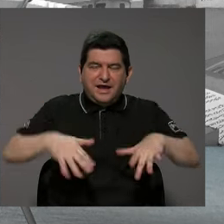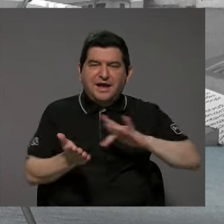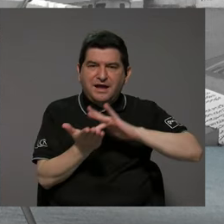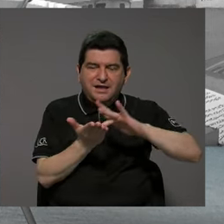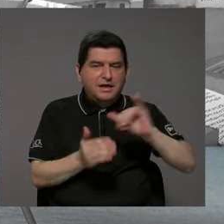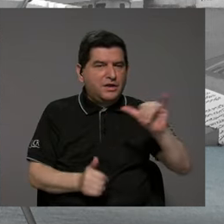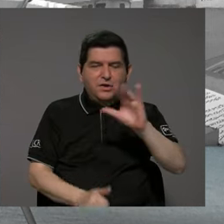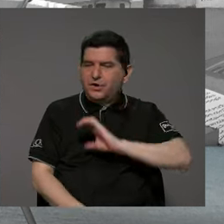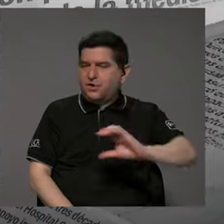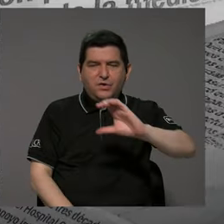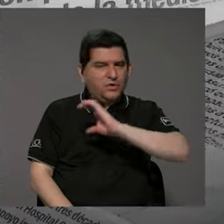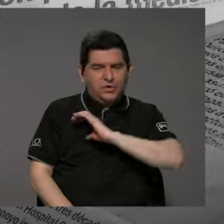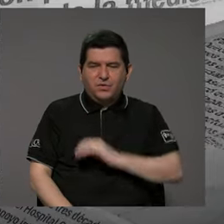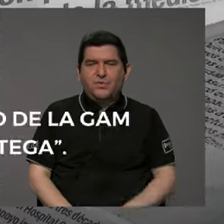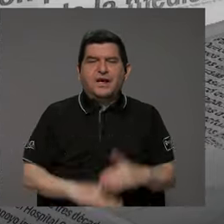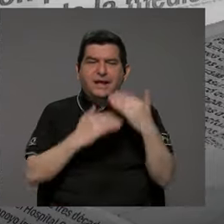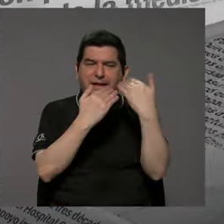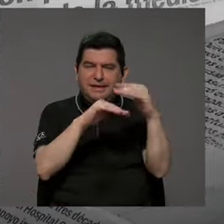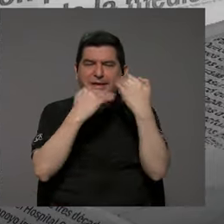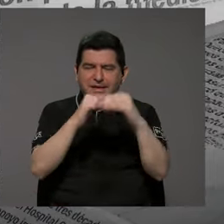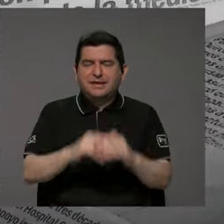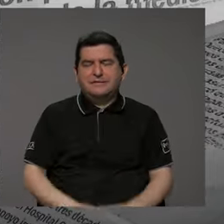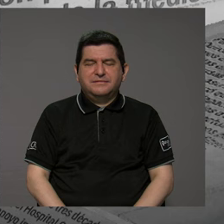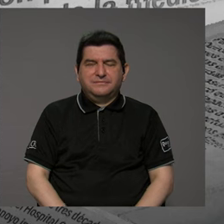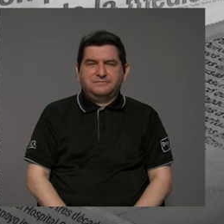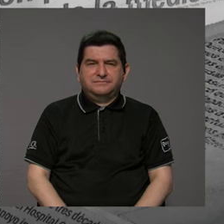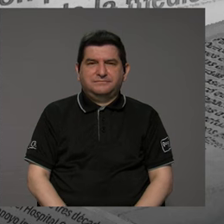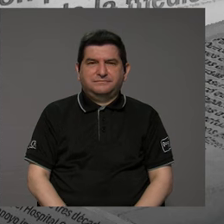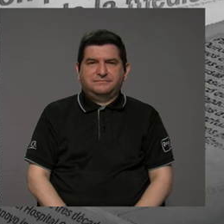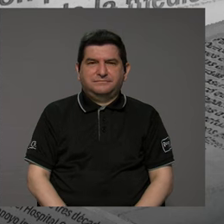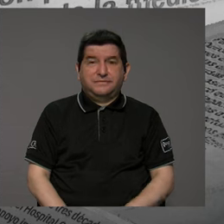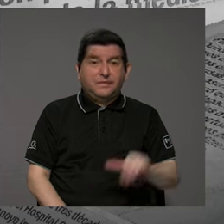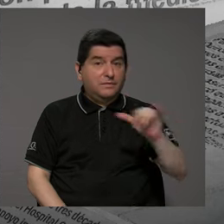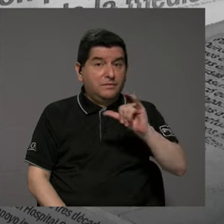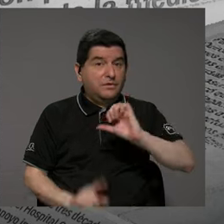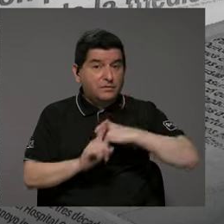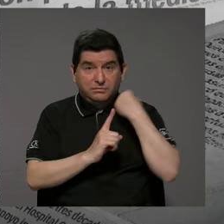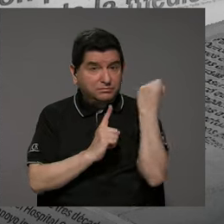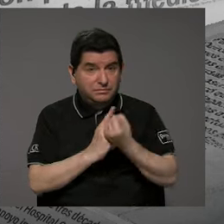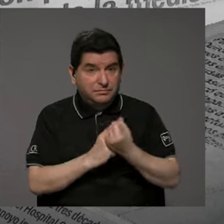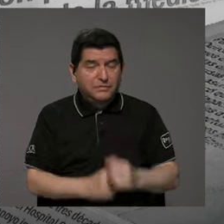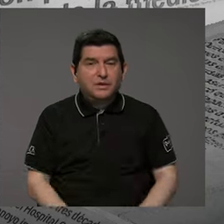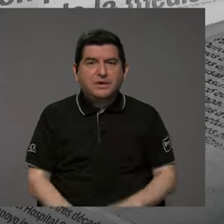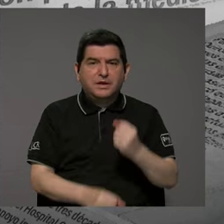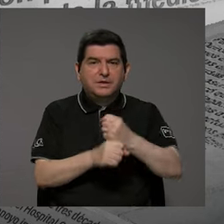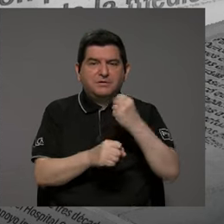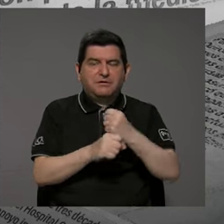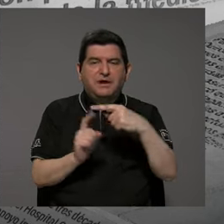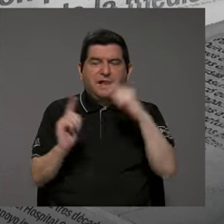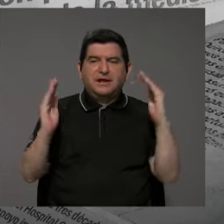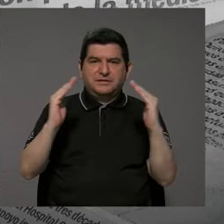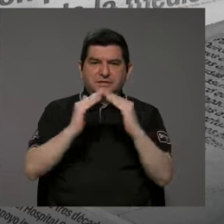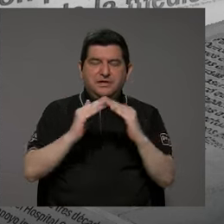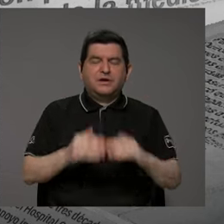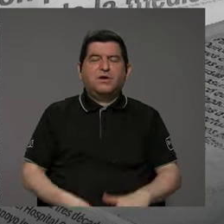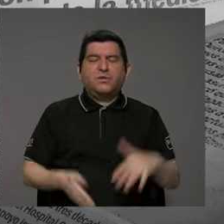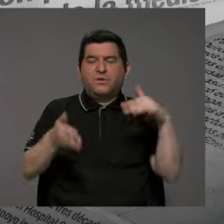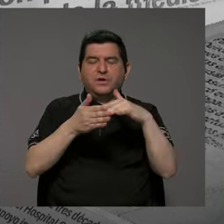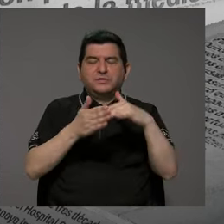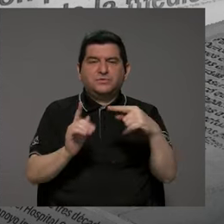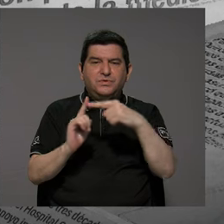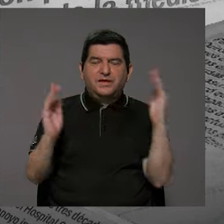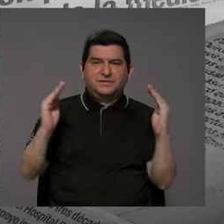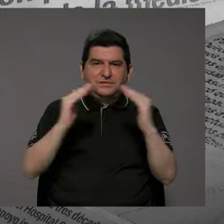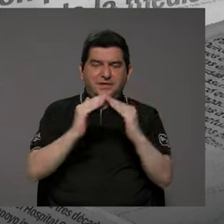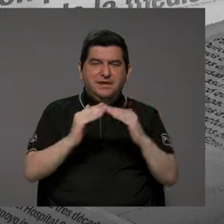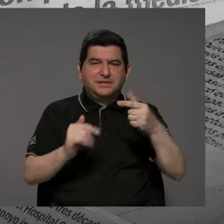tiene las mismas características, que tiene limitaciones de datos, pero entonces no es lo mismo teletrabajar o educarse a distancia dentro